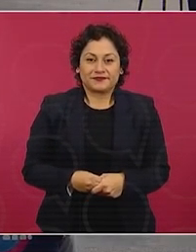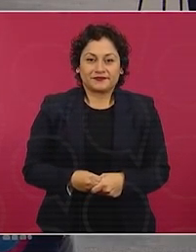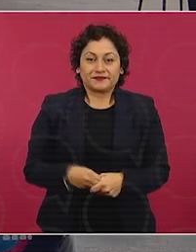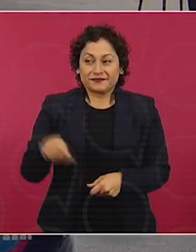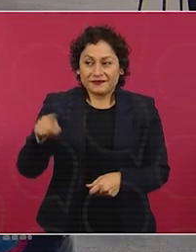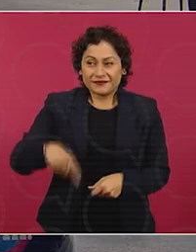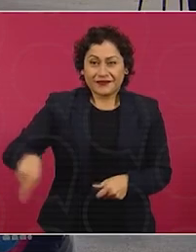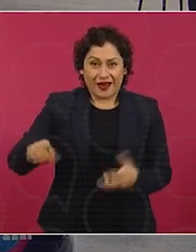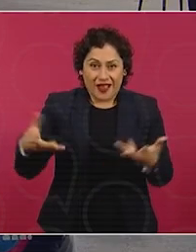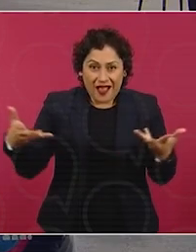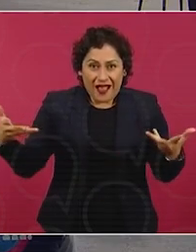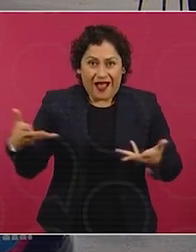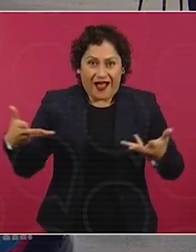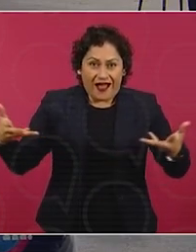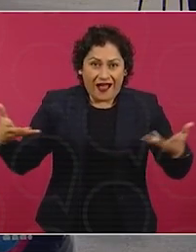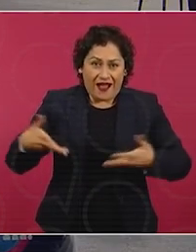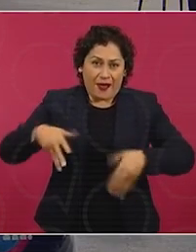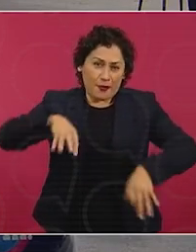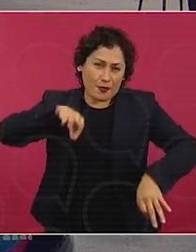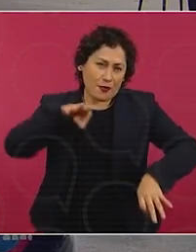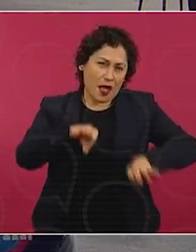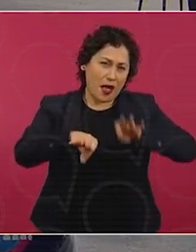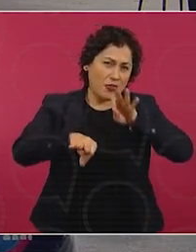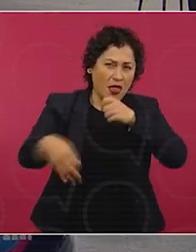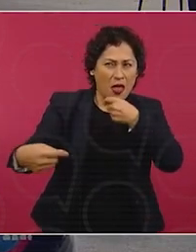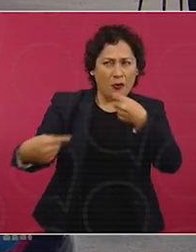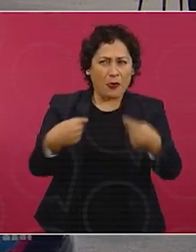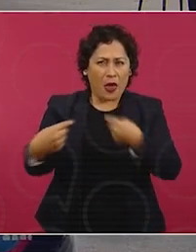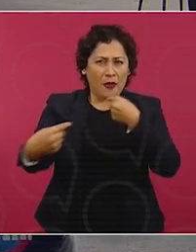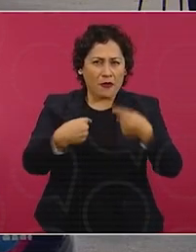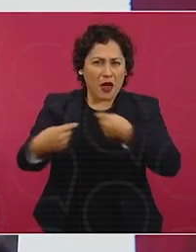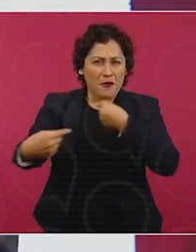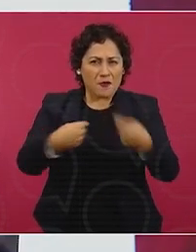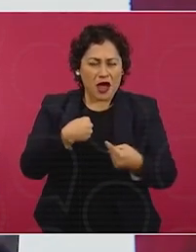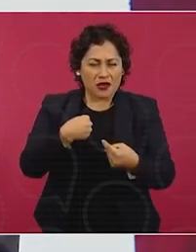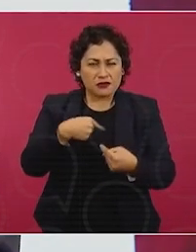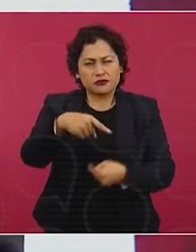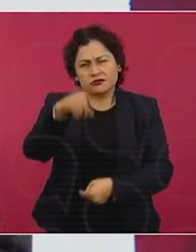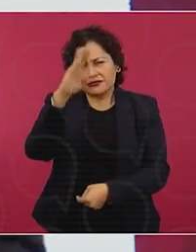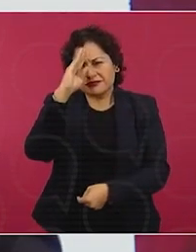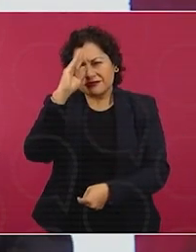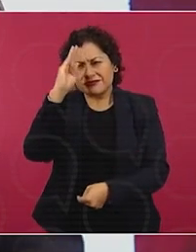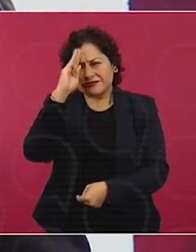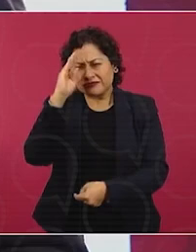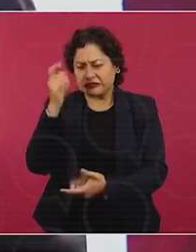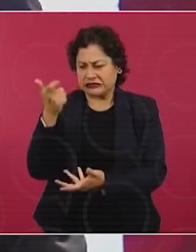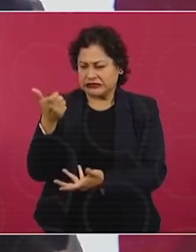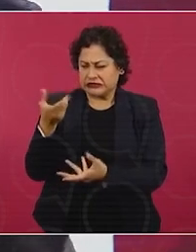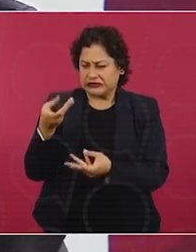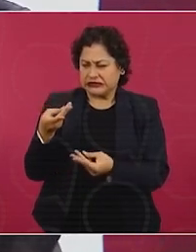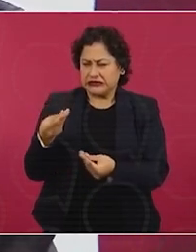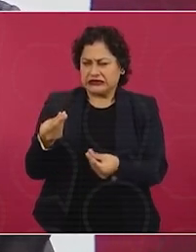que gastaron en la lanzada,